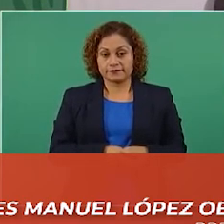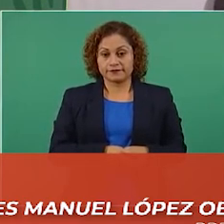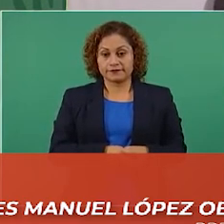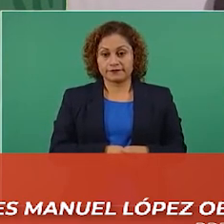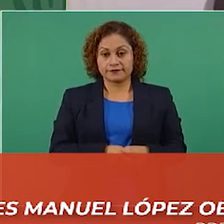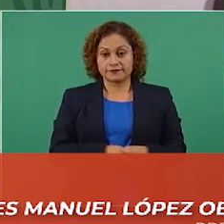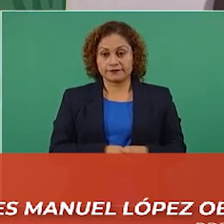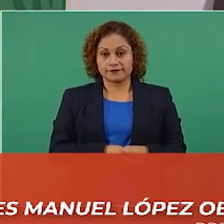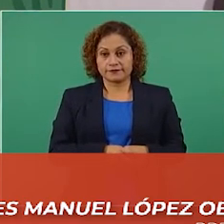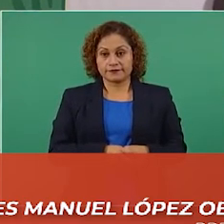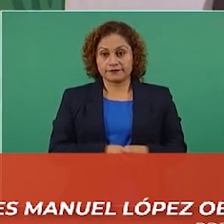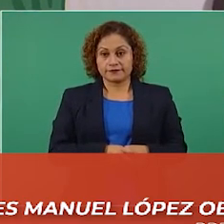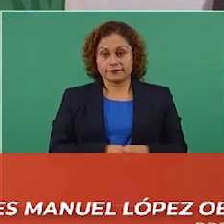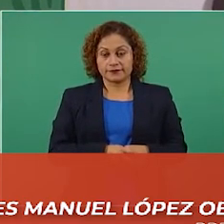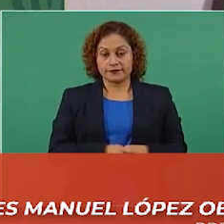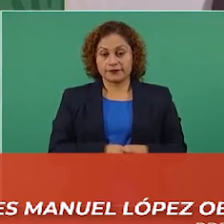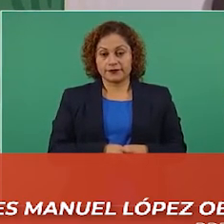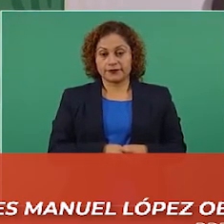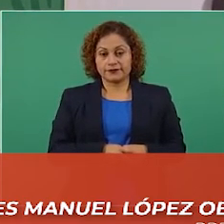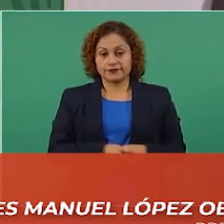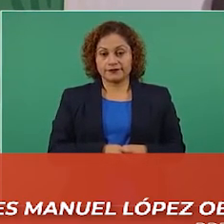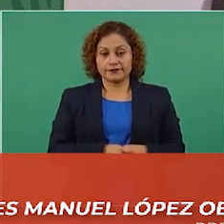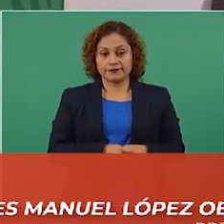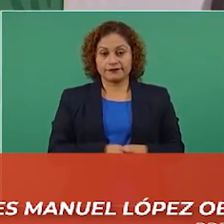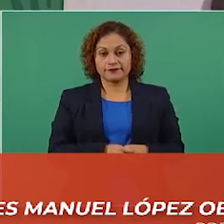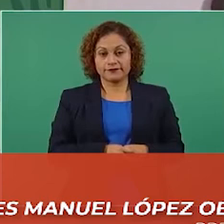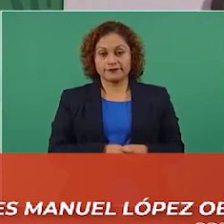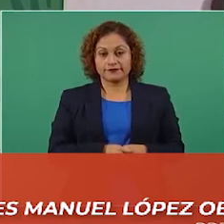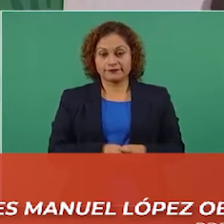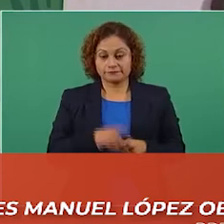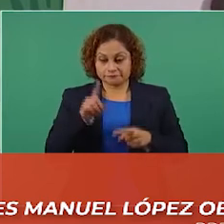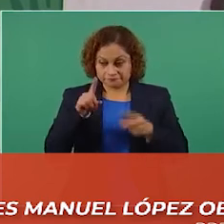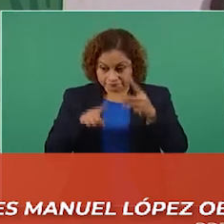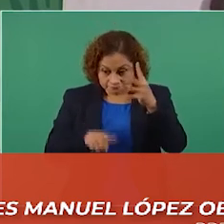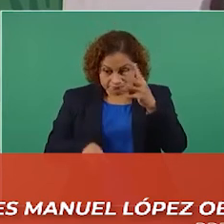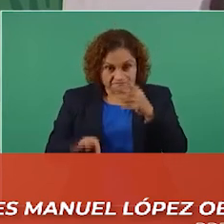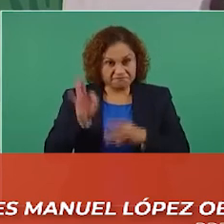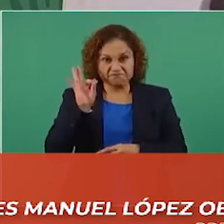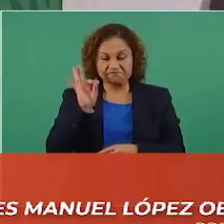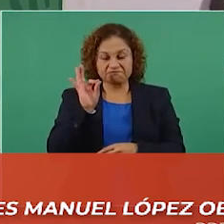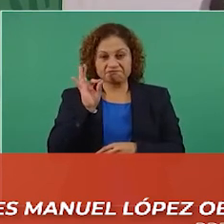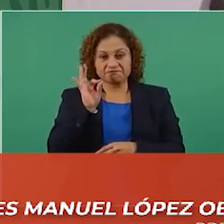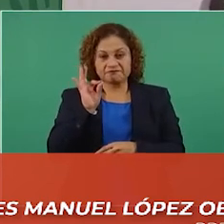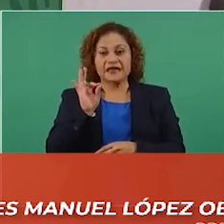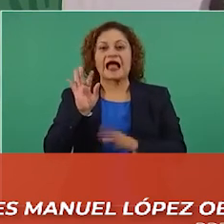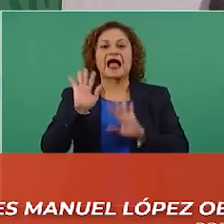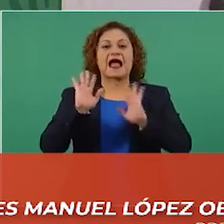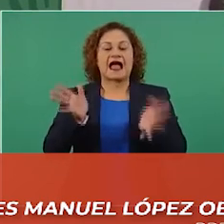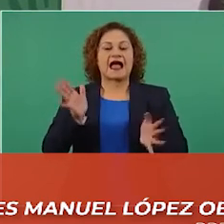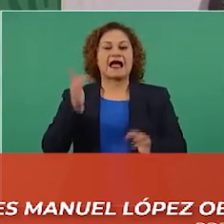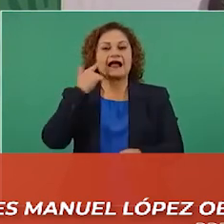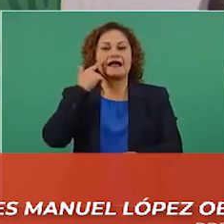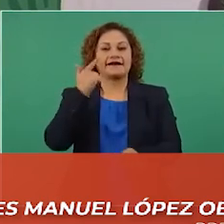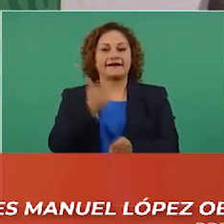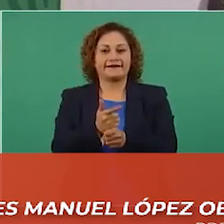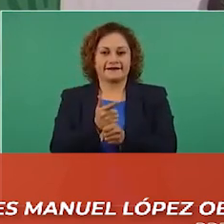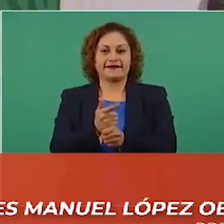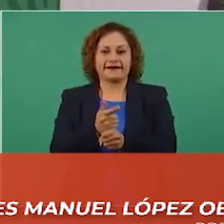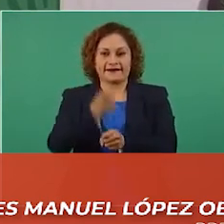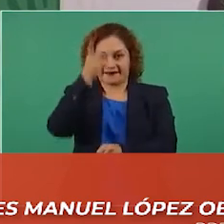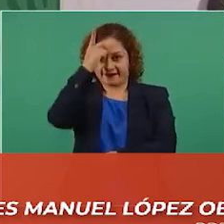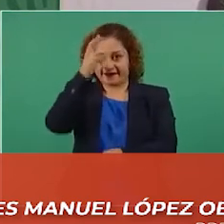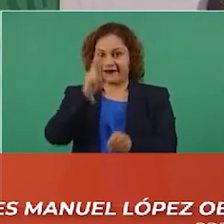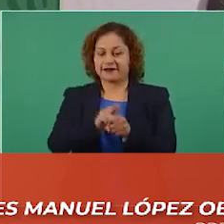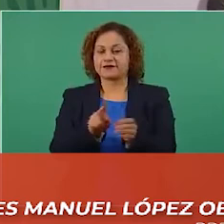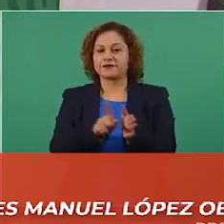no lo encuentro aquí director de reforma